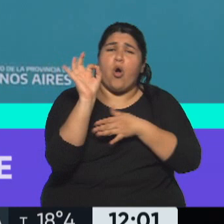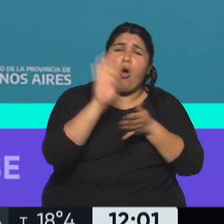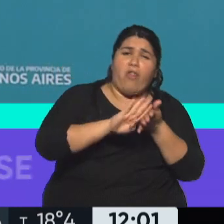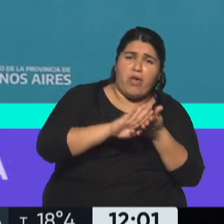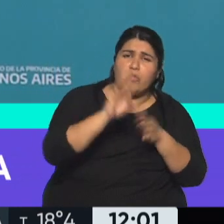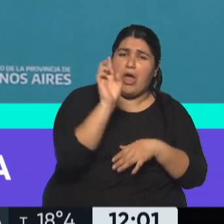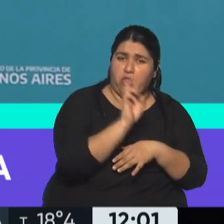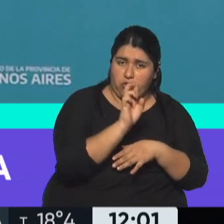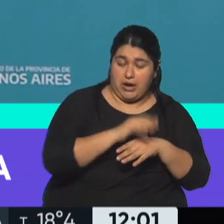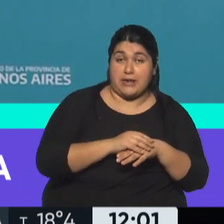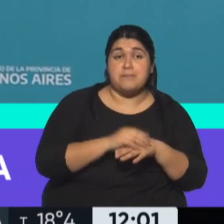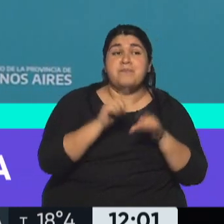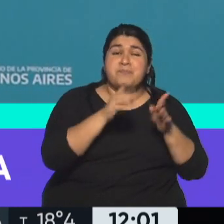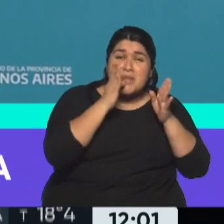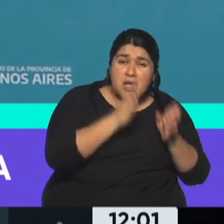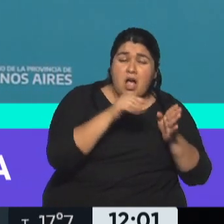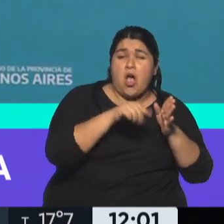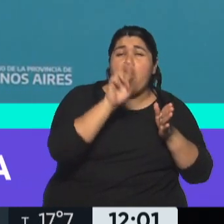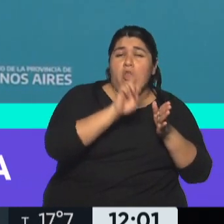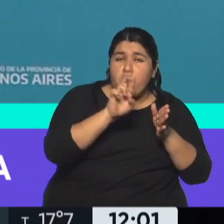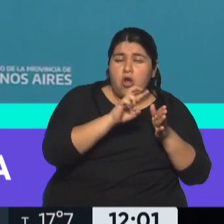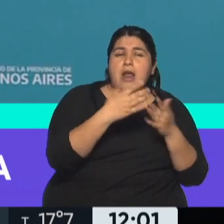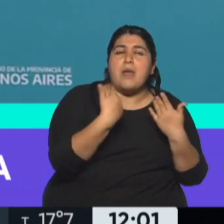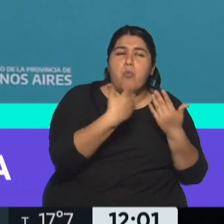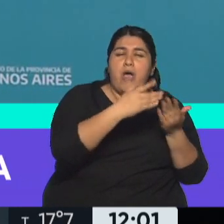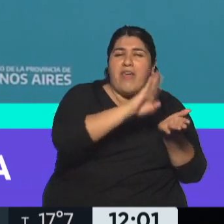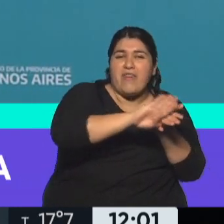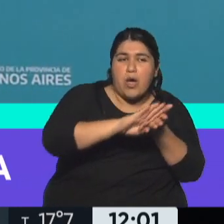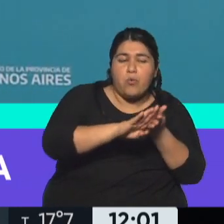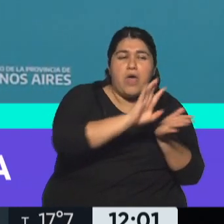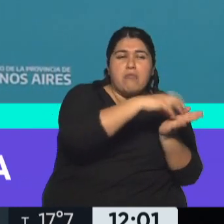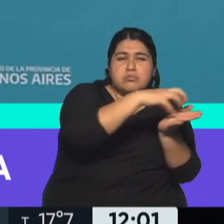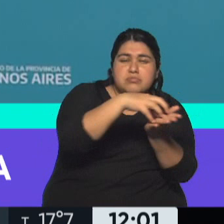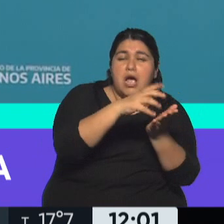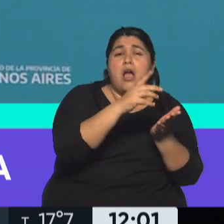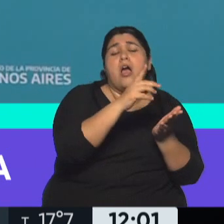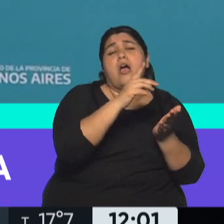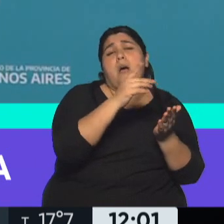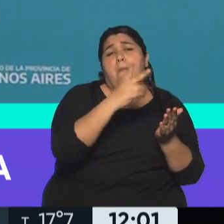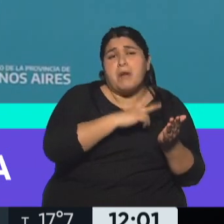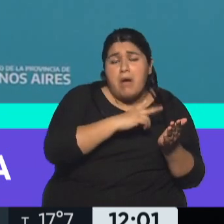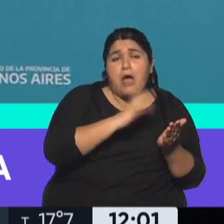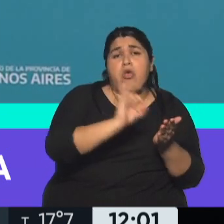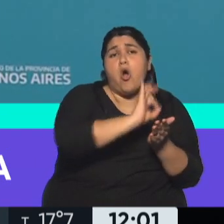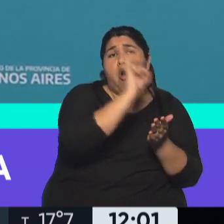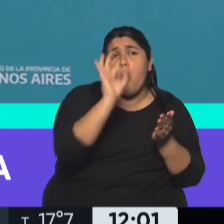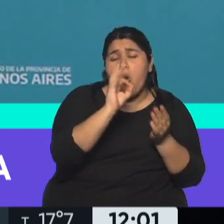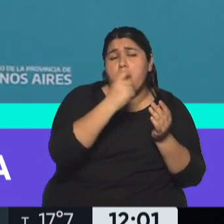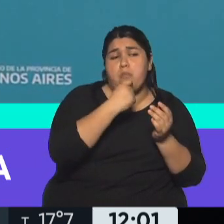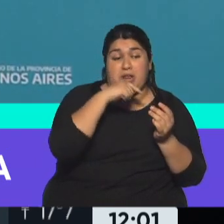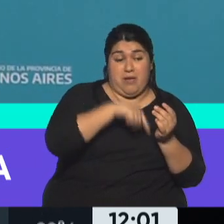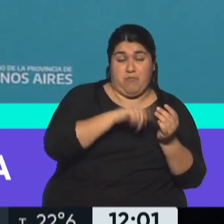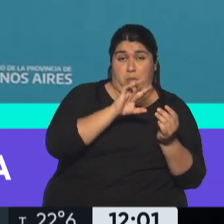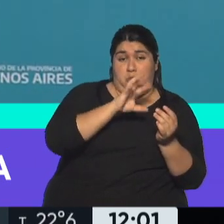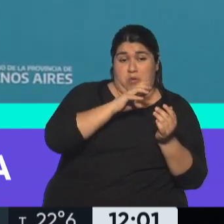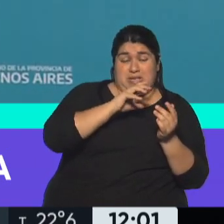La parte que está en dólares puede ser con acreedores privados o con el mismo Estado, por ejemplo, el Gobierno de la provincia le